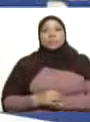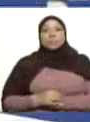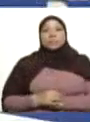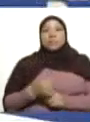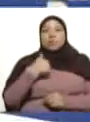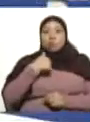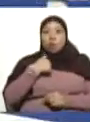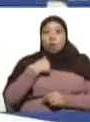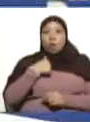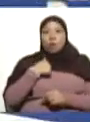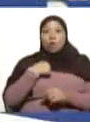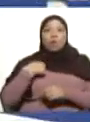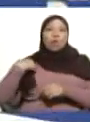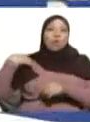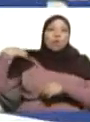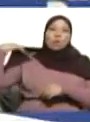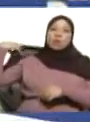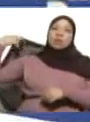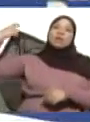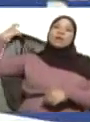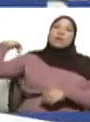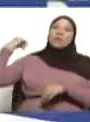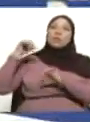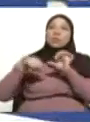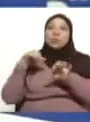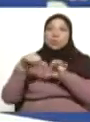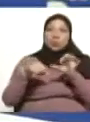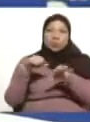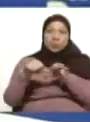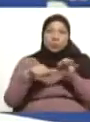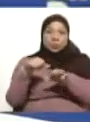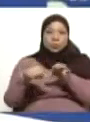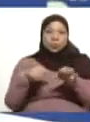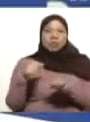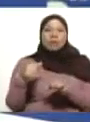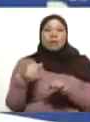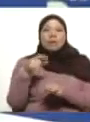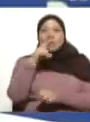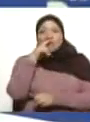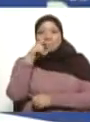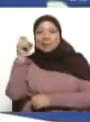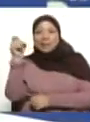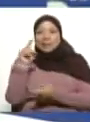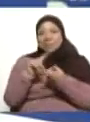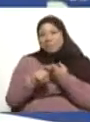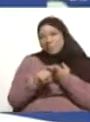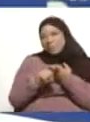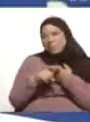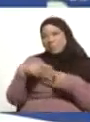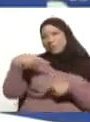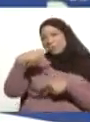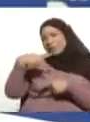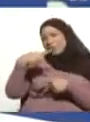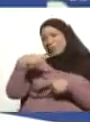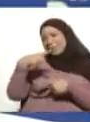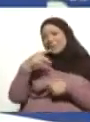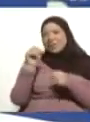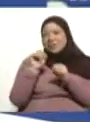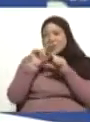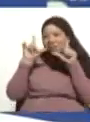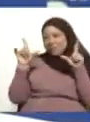secuencia de TikTok con Silita. Silita y Maduro. Va a ser sorprendente. Ustedes van a ver.